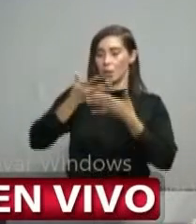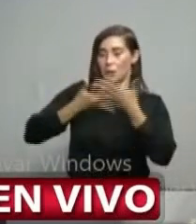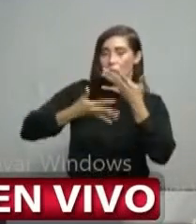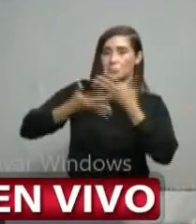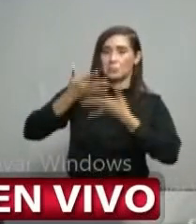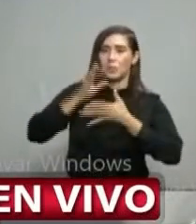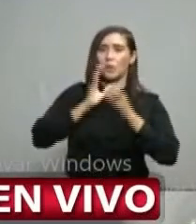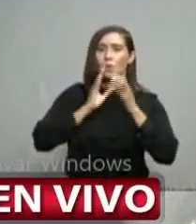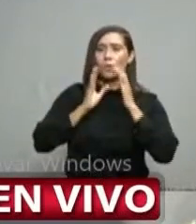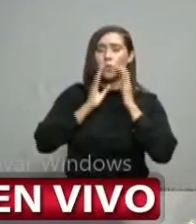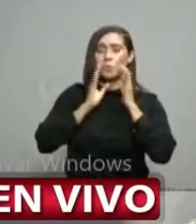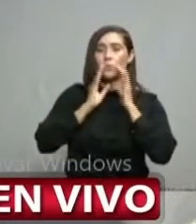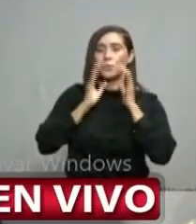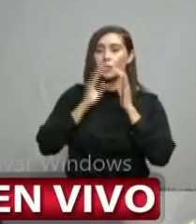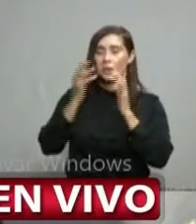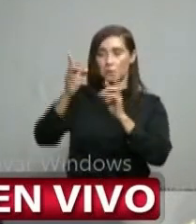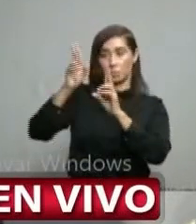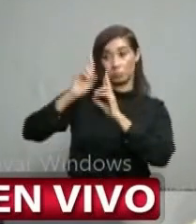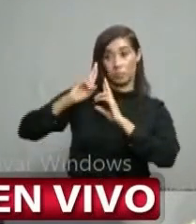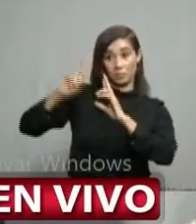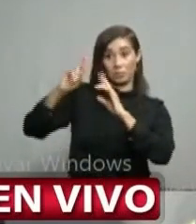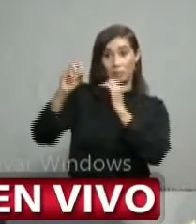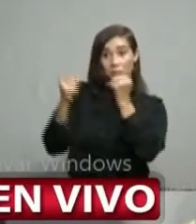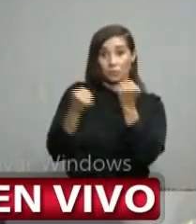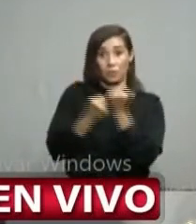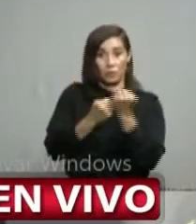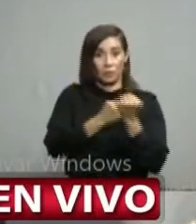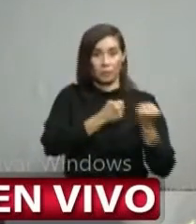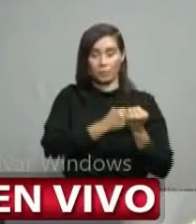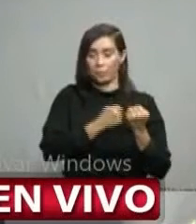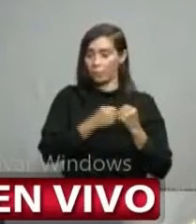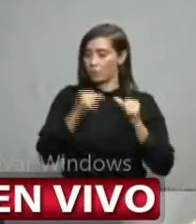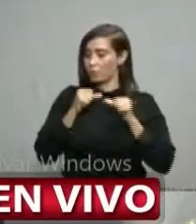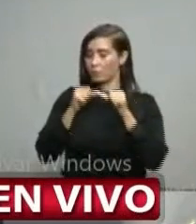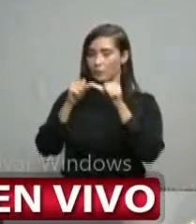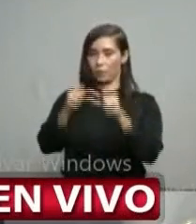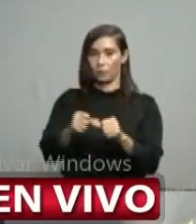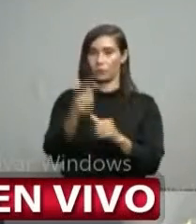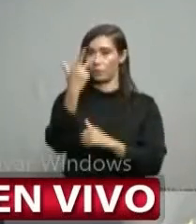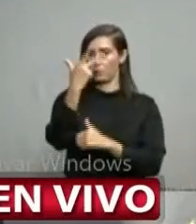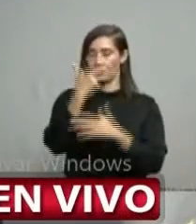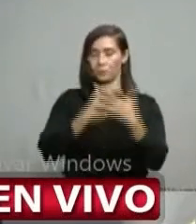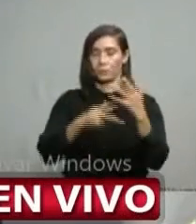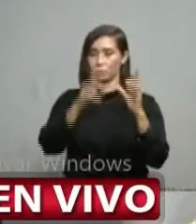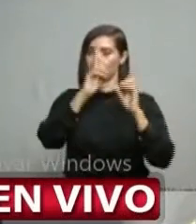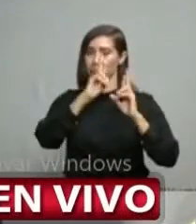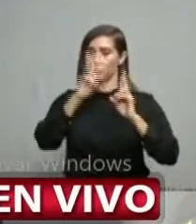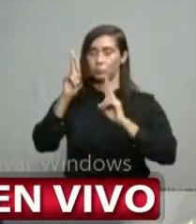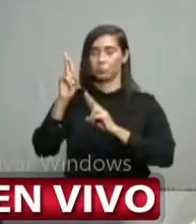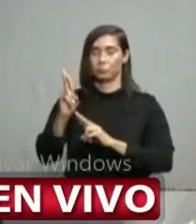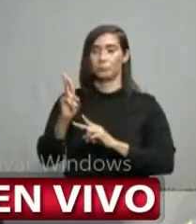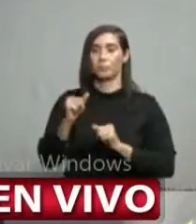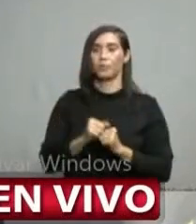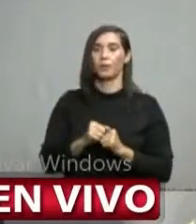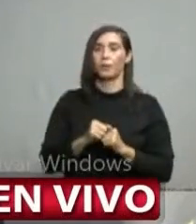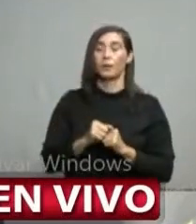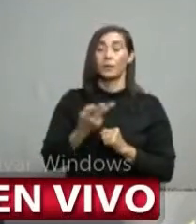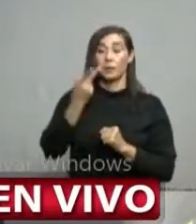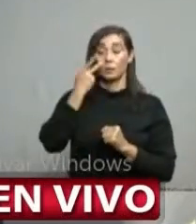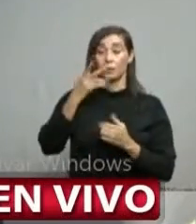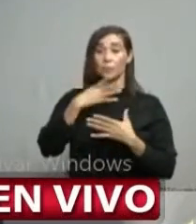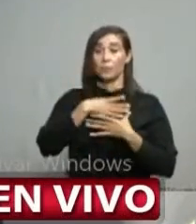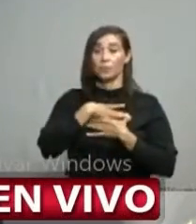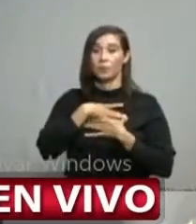permanentemente de respeto y colaboración y así se ha mantenido siempre y es de interés